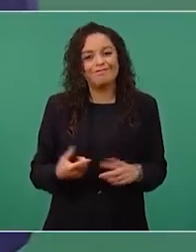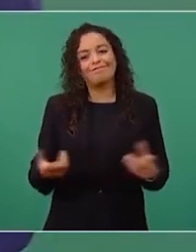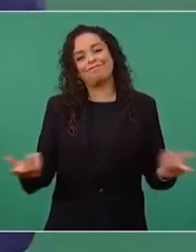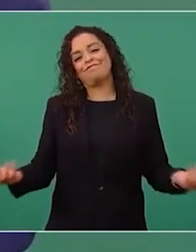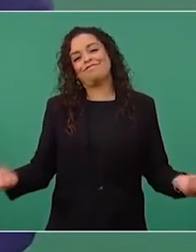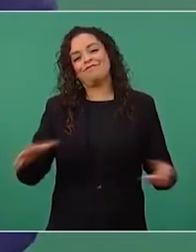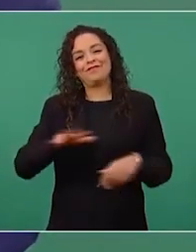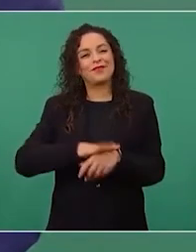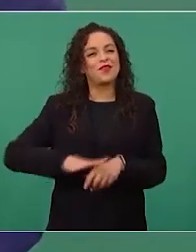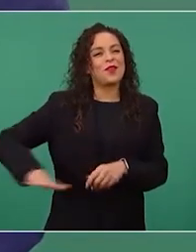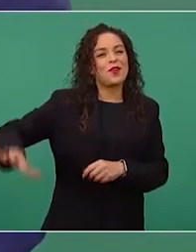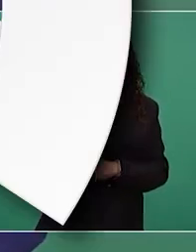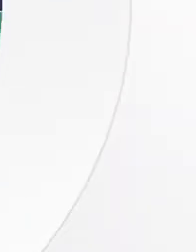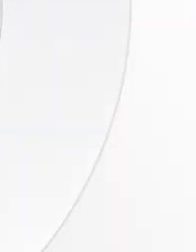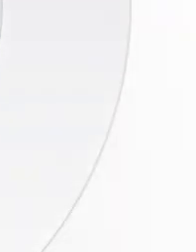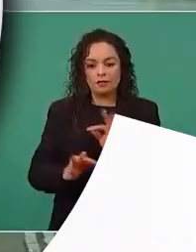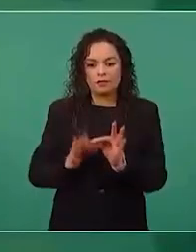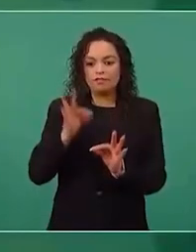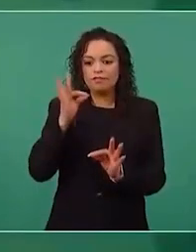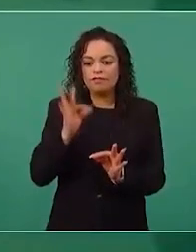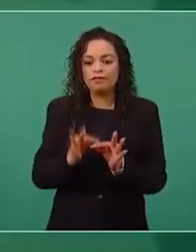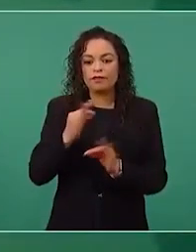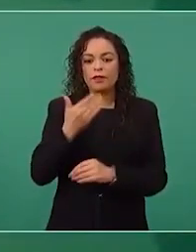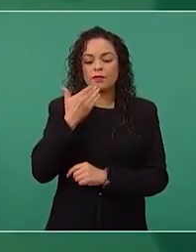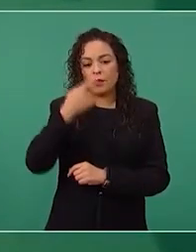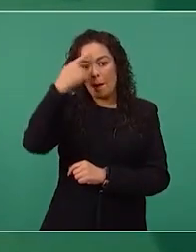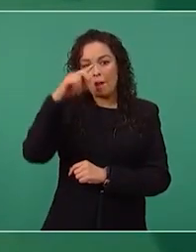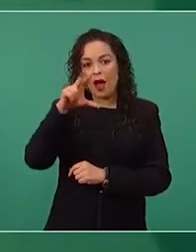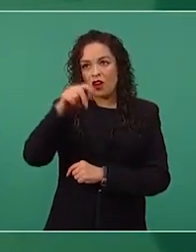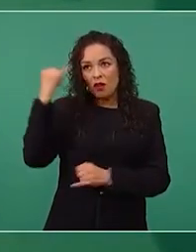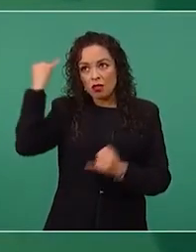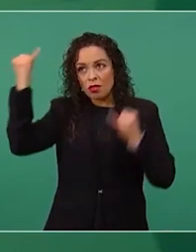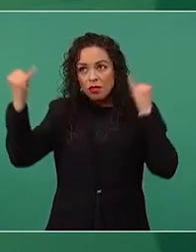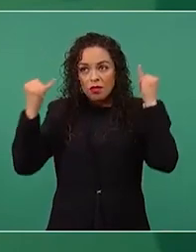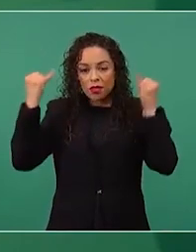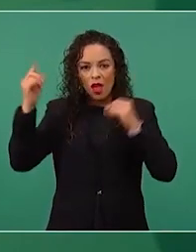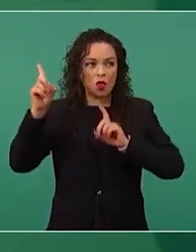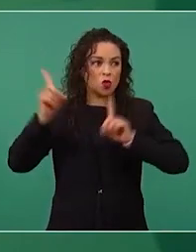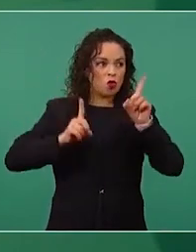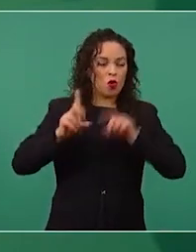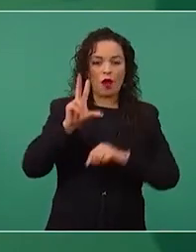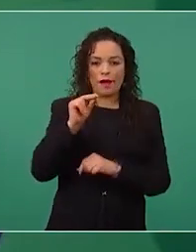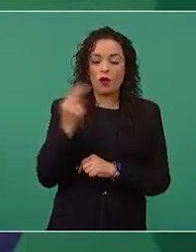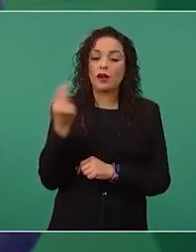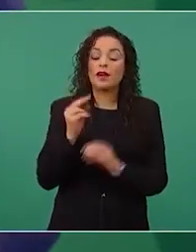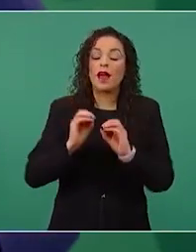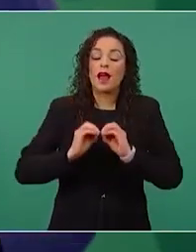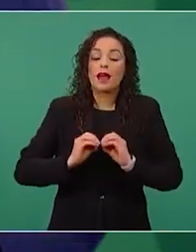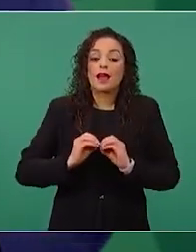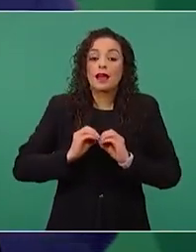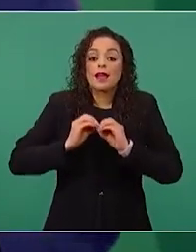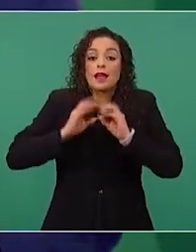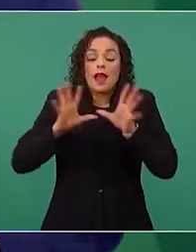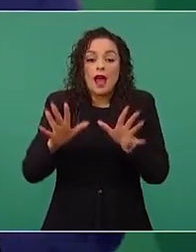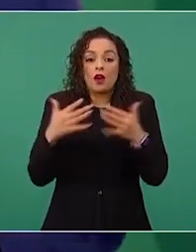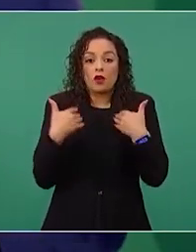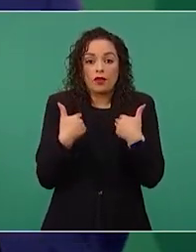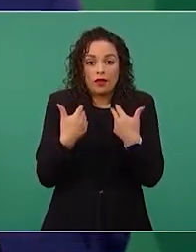que es la democracia queremos que sea muy claro que no se permite